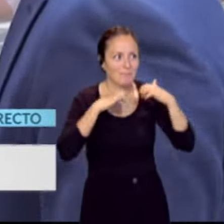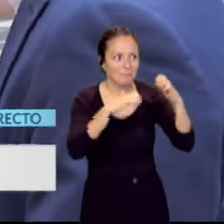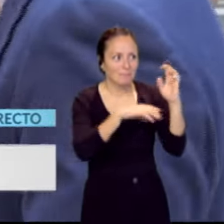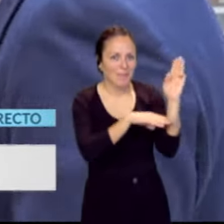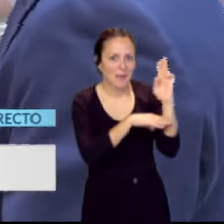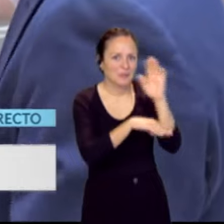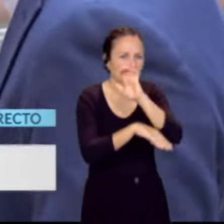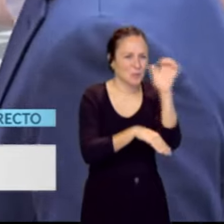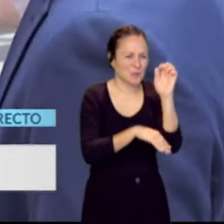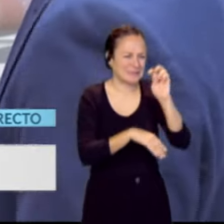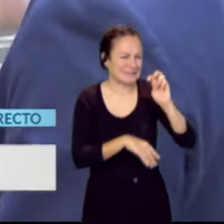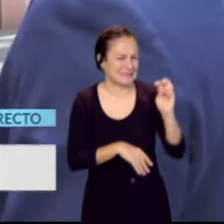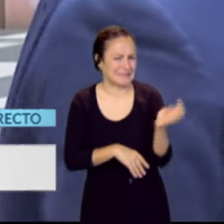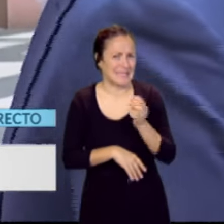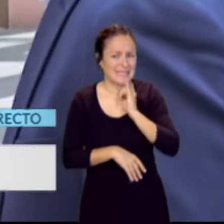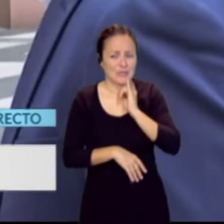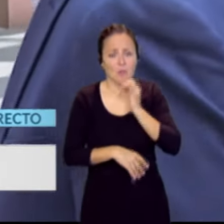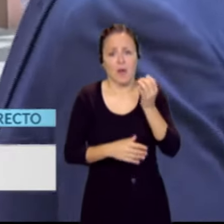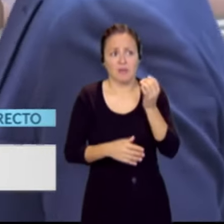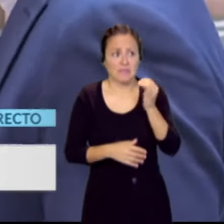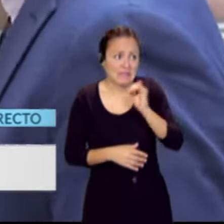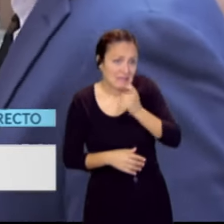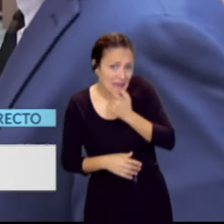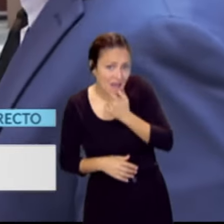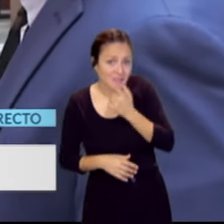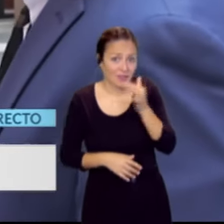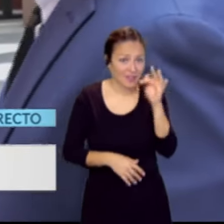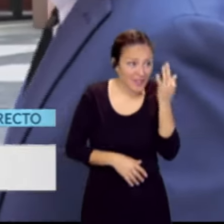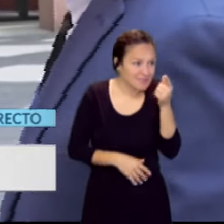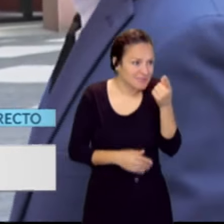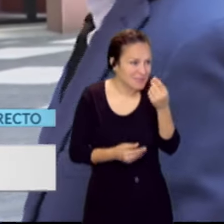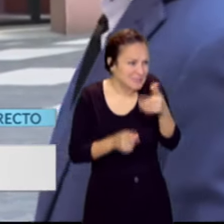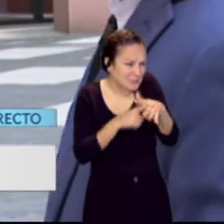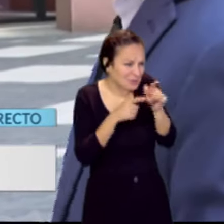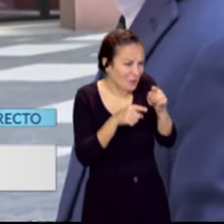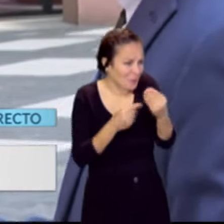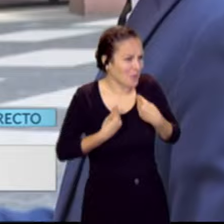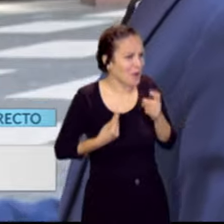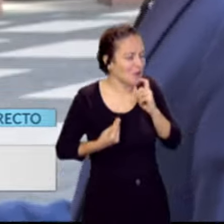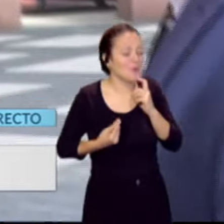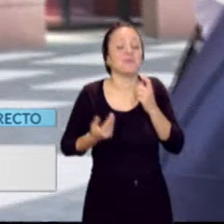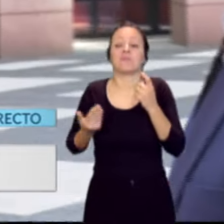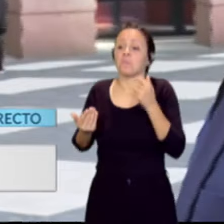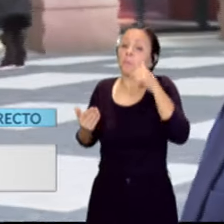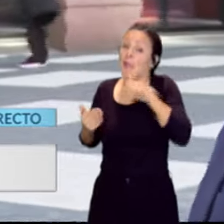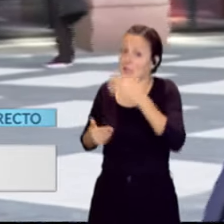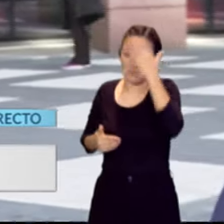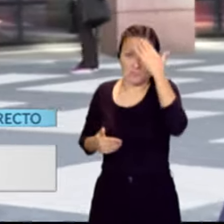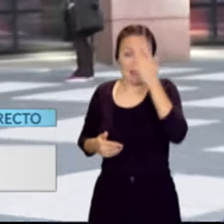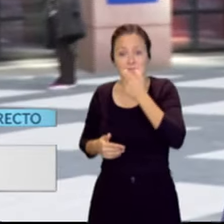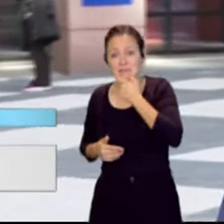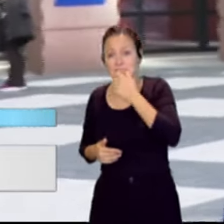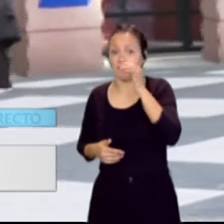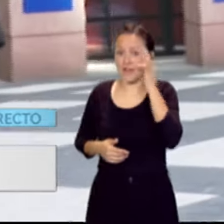final un idioma multidisciplinar, en inglés y en francés, cómo es? Aquí, eso, trabajamos principalmente en inglés y en francés, pero bueno, sobre